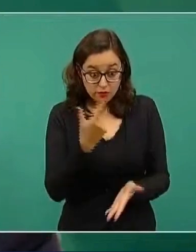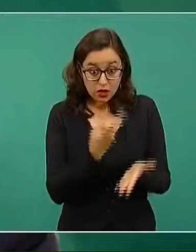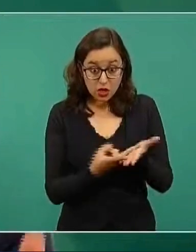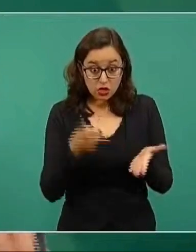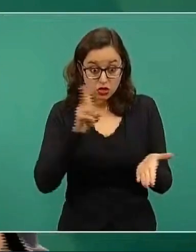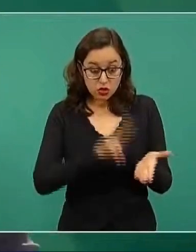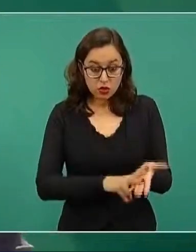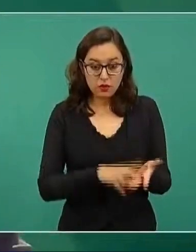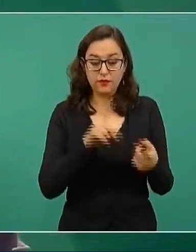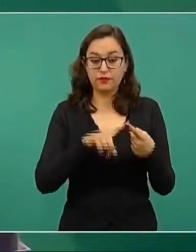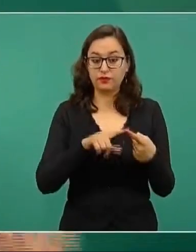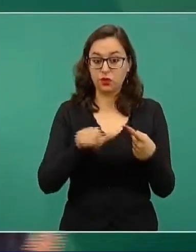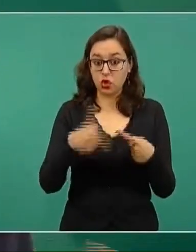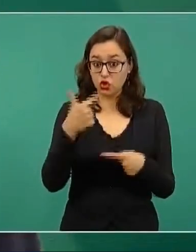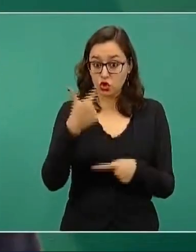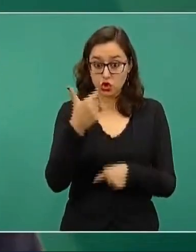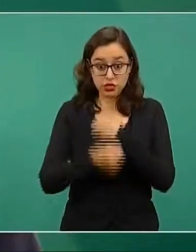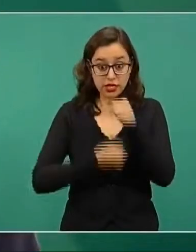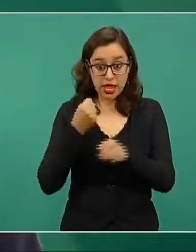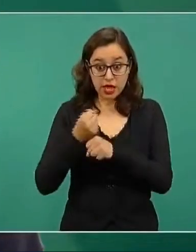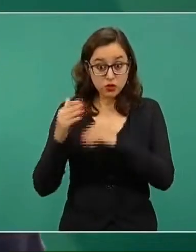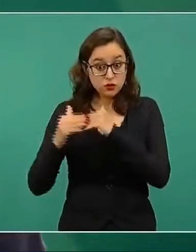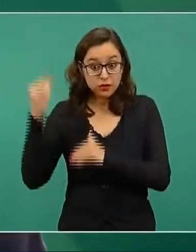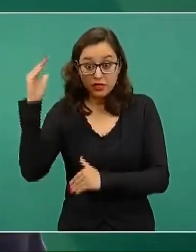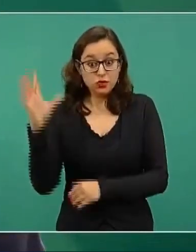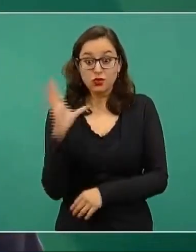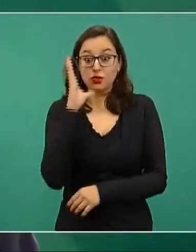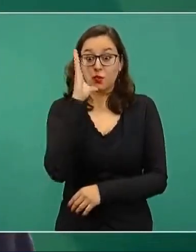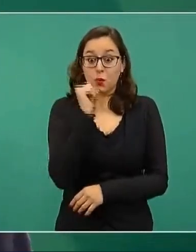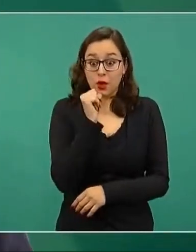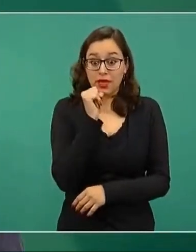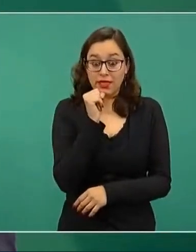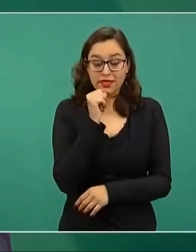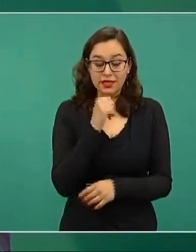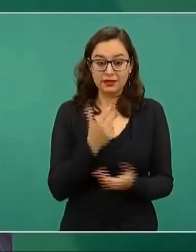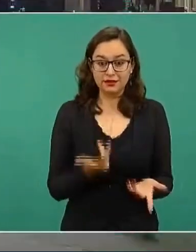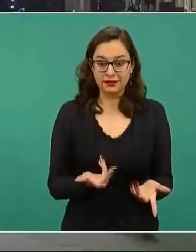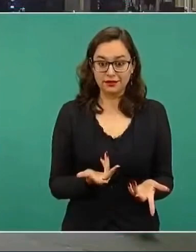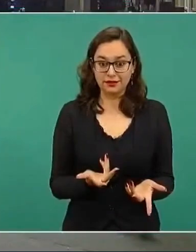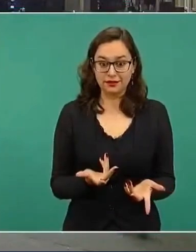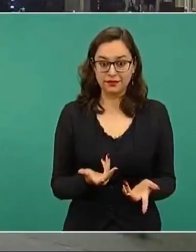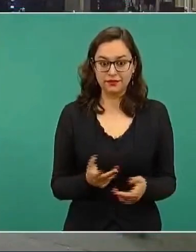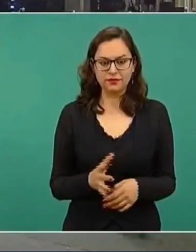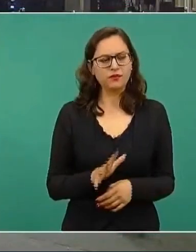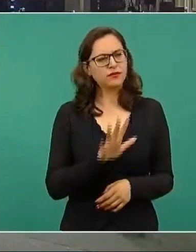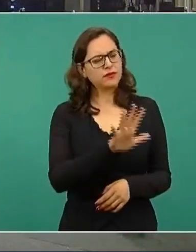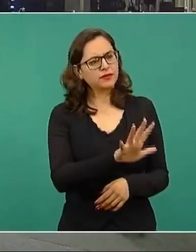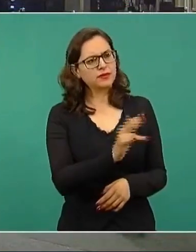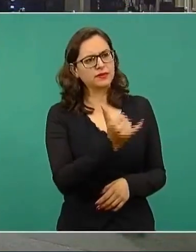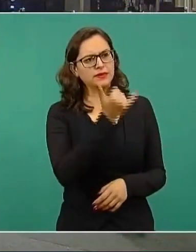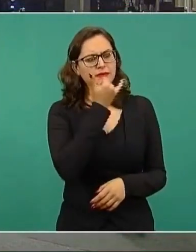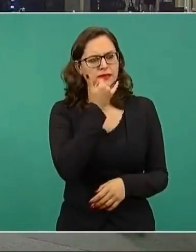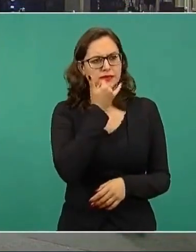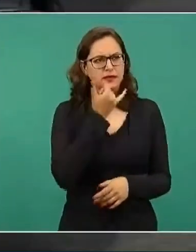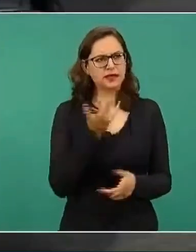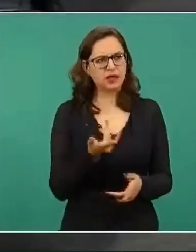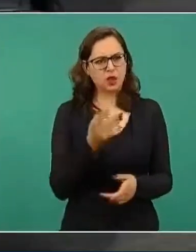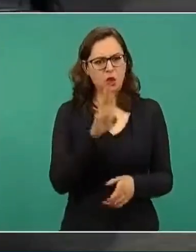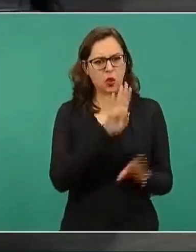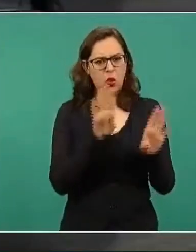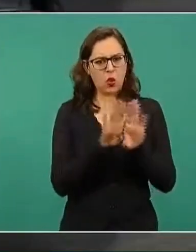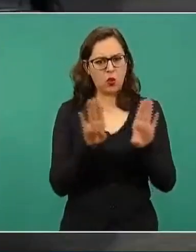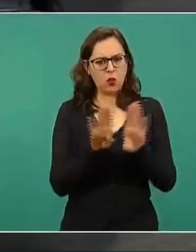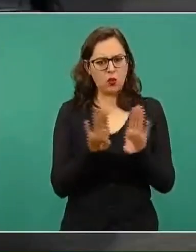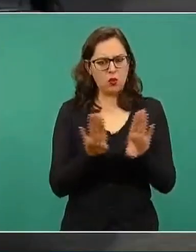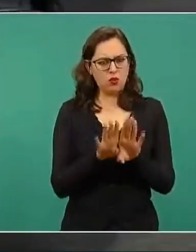tienen 12 años y más, no podemos acatar esa orden. Si tienen el panorama, si tienen el poder defenderse para no